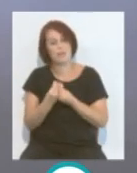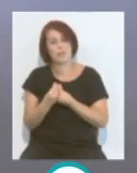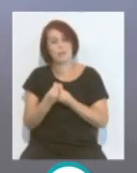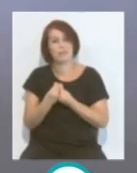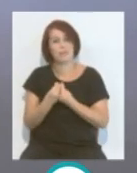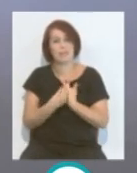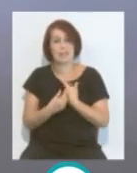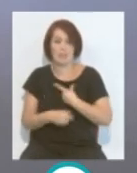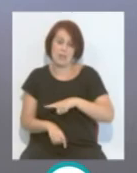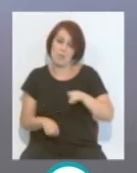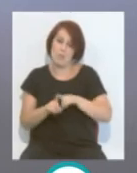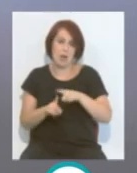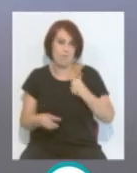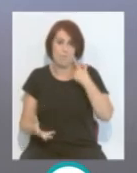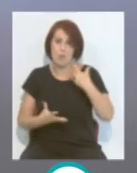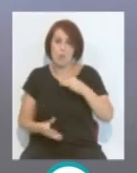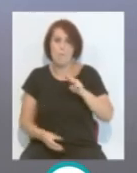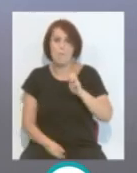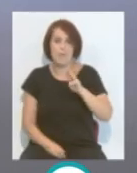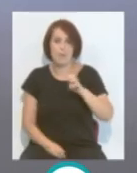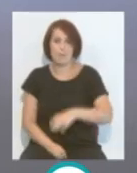de la leyenda acadista Pepe Mejías.